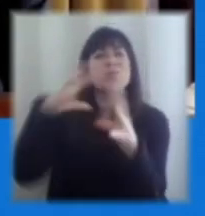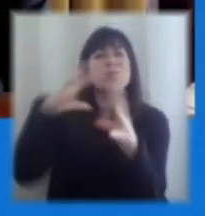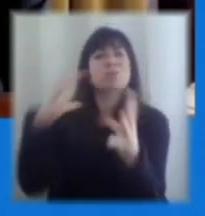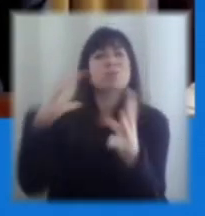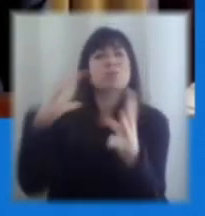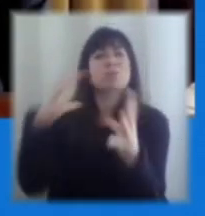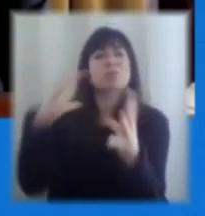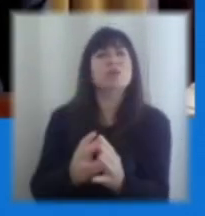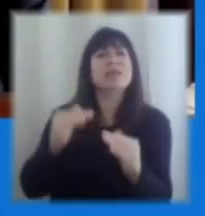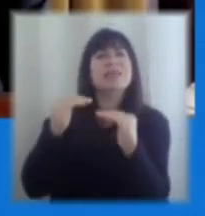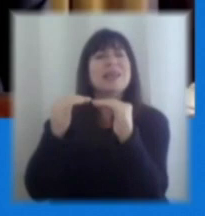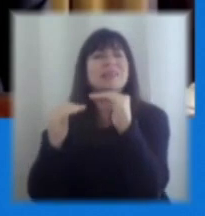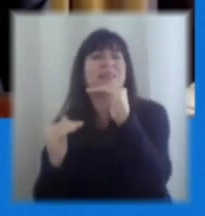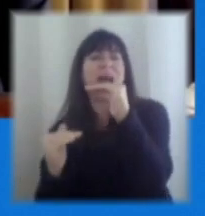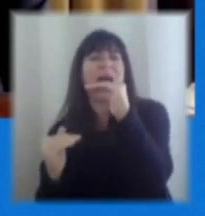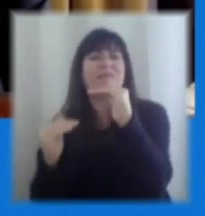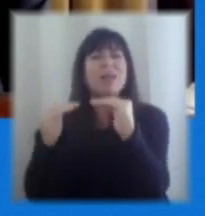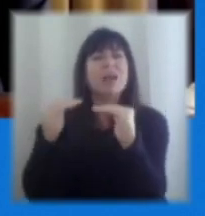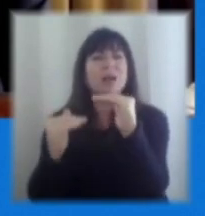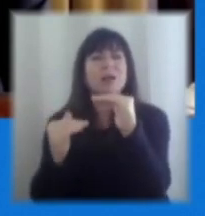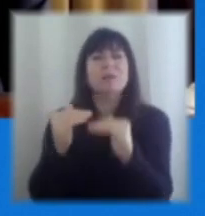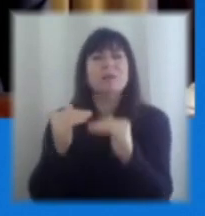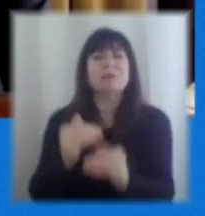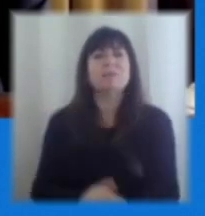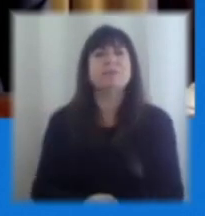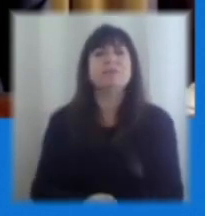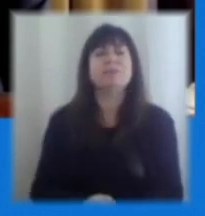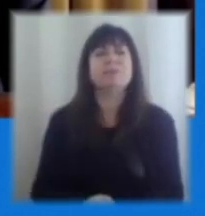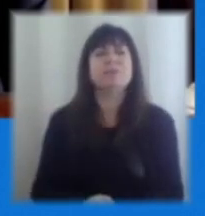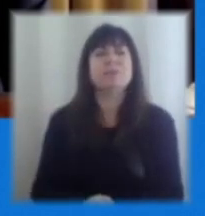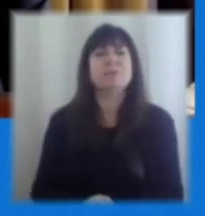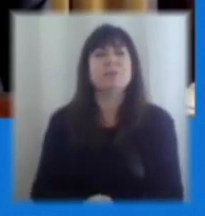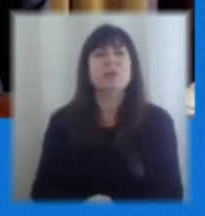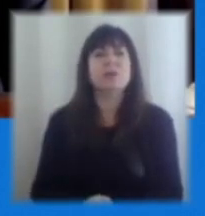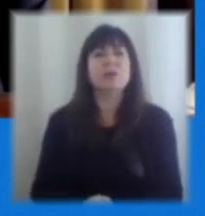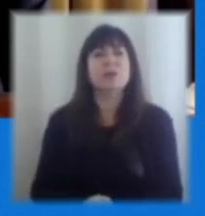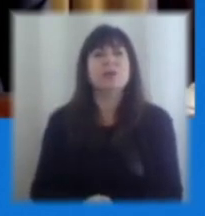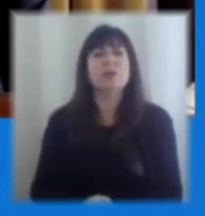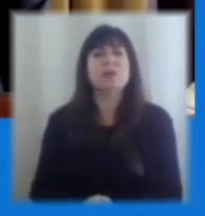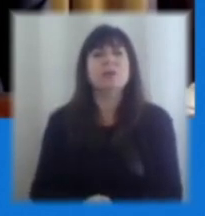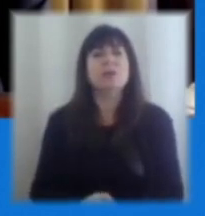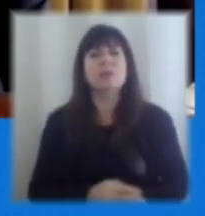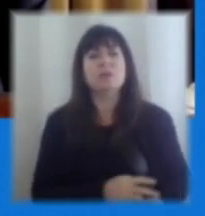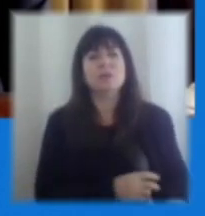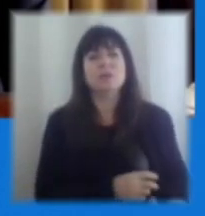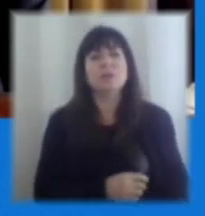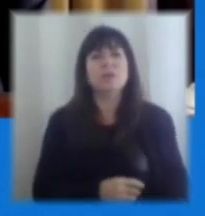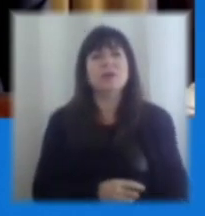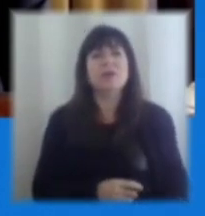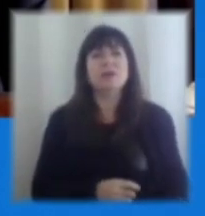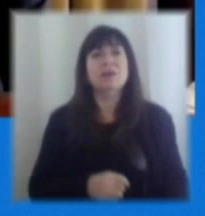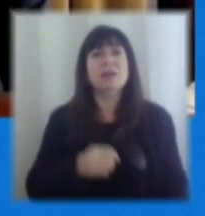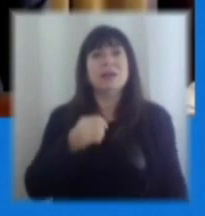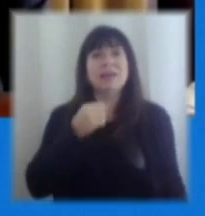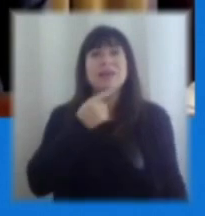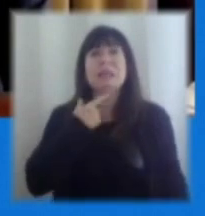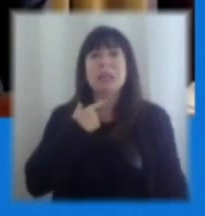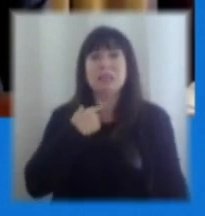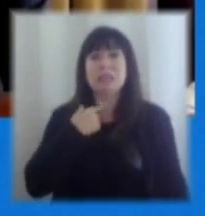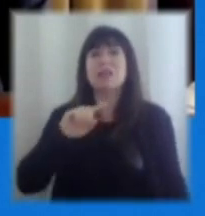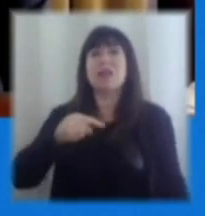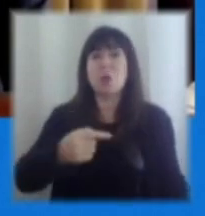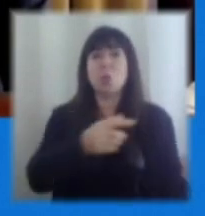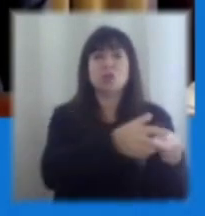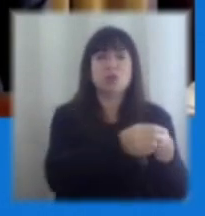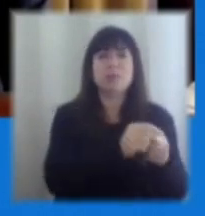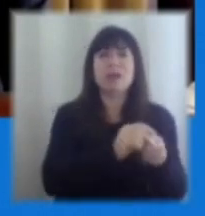Se habla de la vuelta a cadenas de valor local, una desglobalización. Entonces, sería interesante esta discusión local que